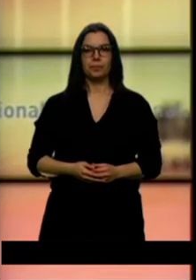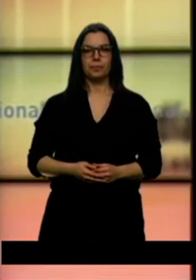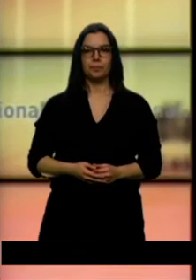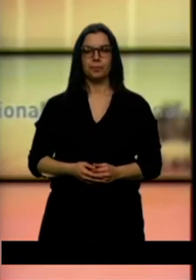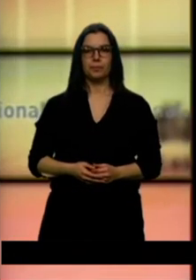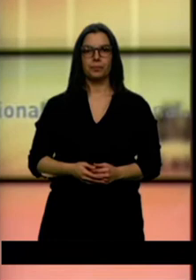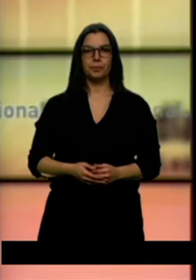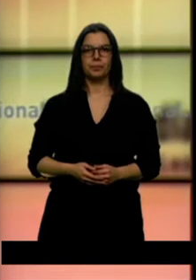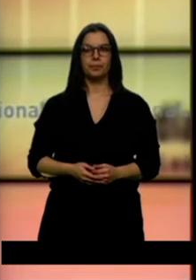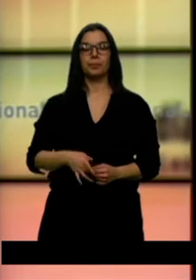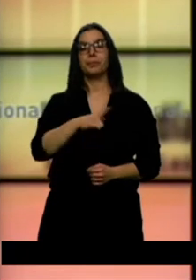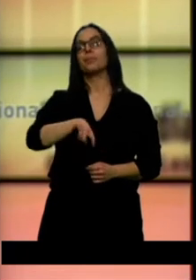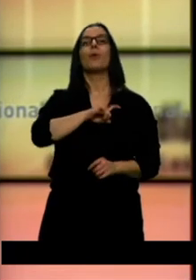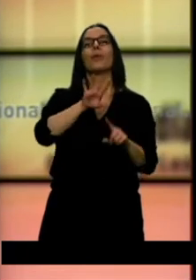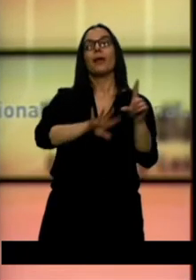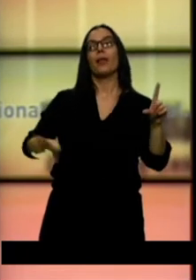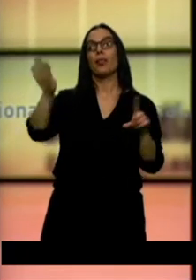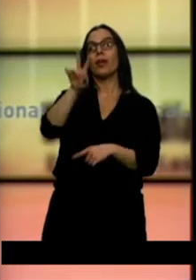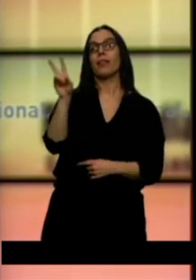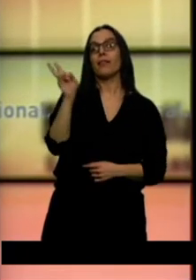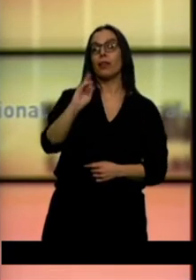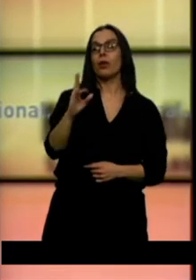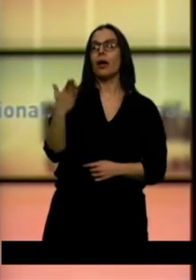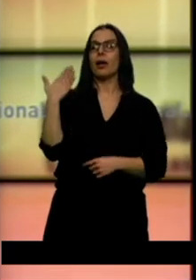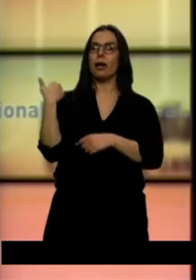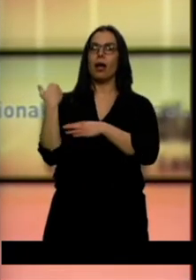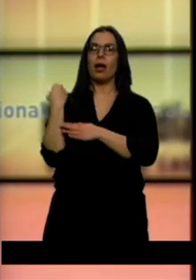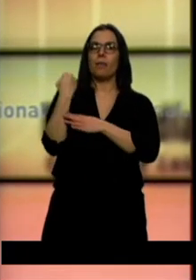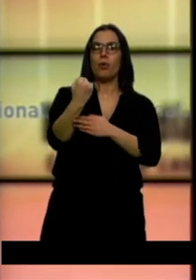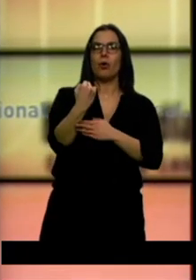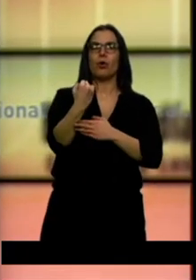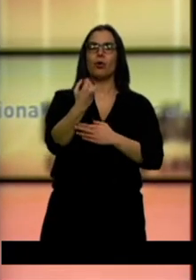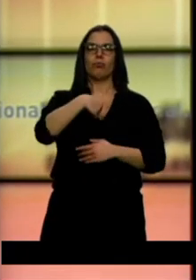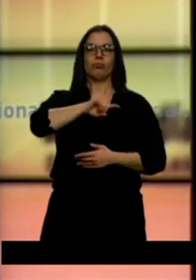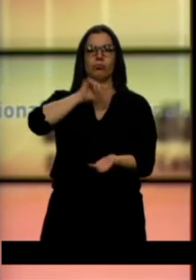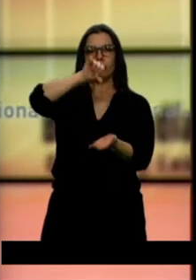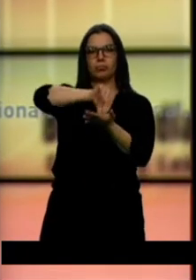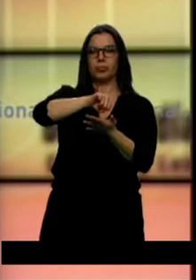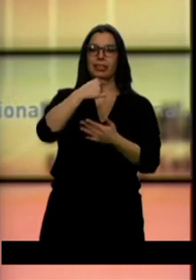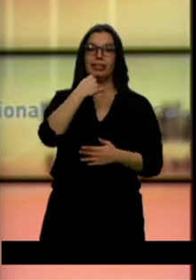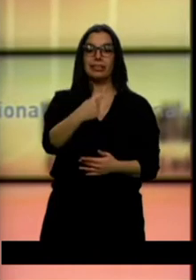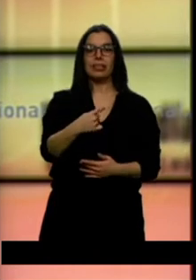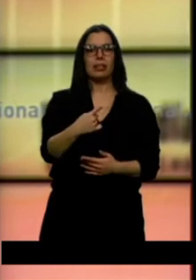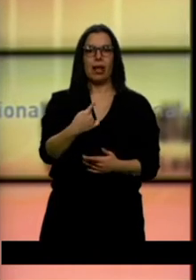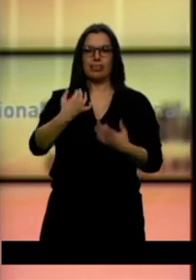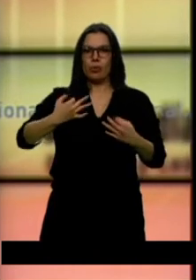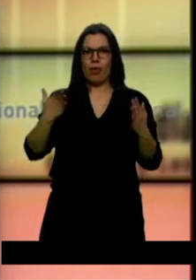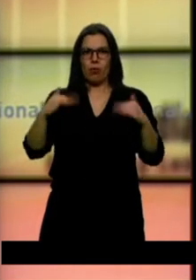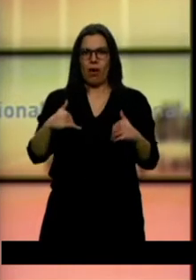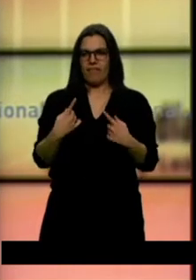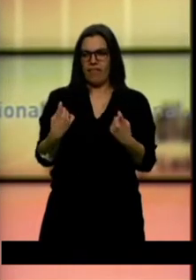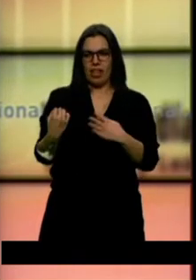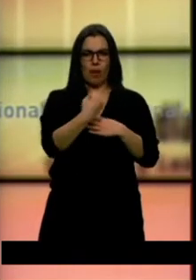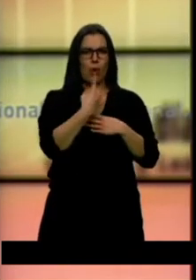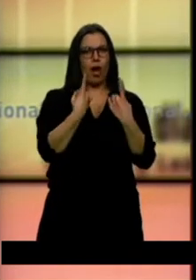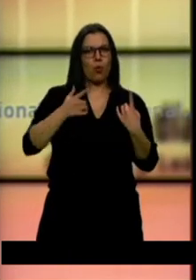Policías nacionales de Valladolid respaldaron ayer a los agentes locales que denunciaron falta de efectivos e inseguridad en algunos barrios e insistieron